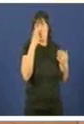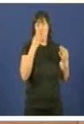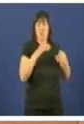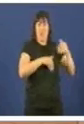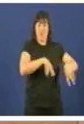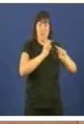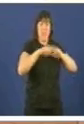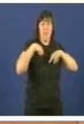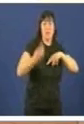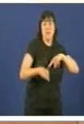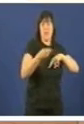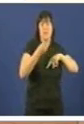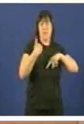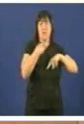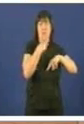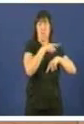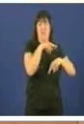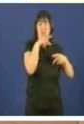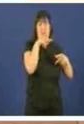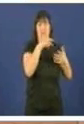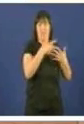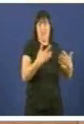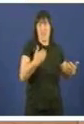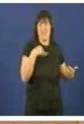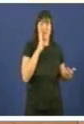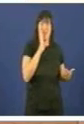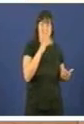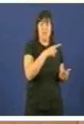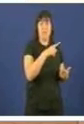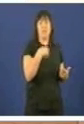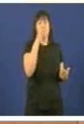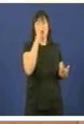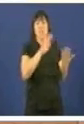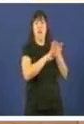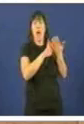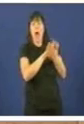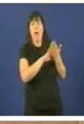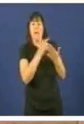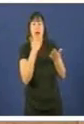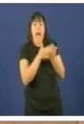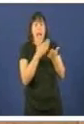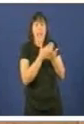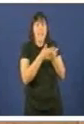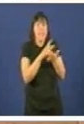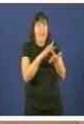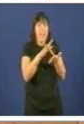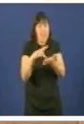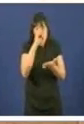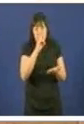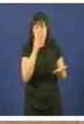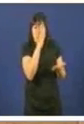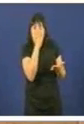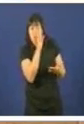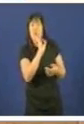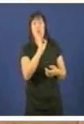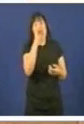eleccións locais. Non sei se fala vostedes de esas haxendas ocultas ou de outras haxendas ocultas. O que sí é certo